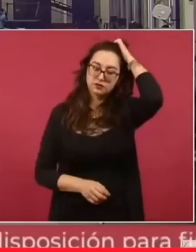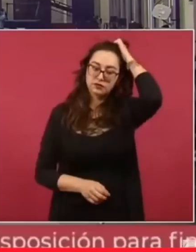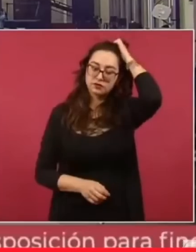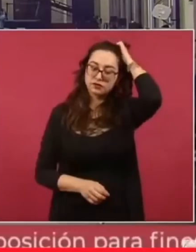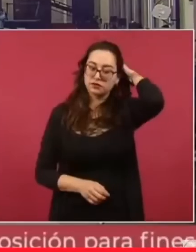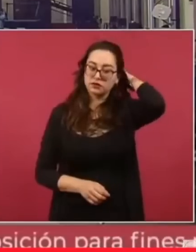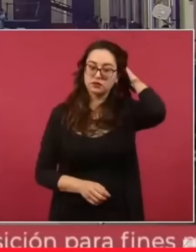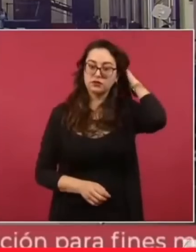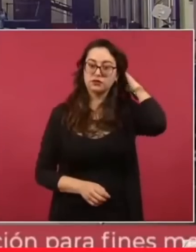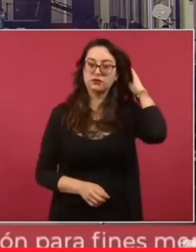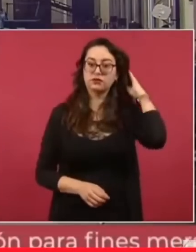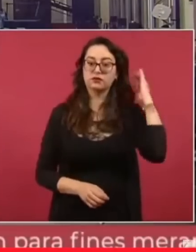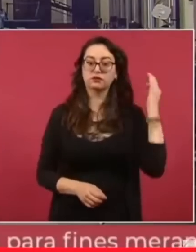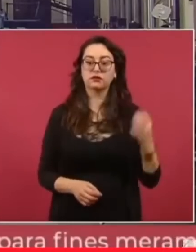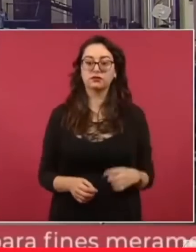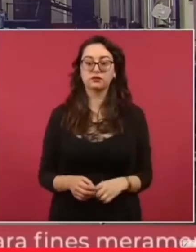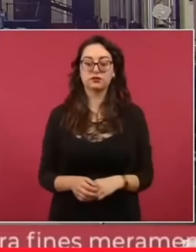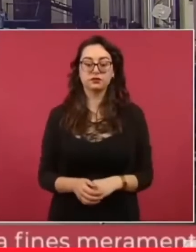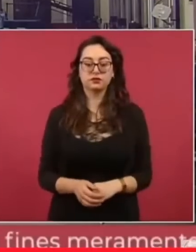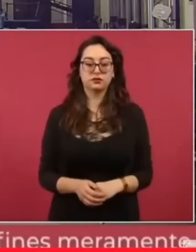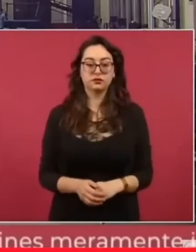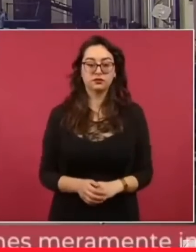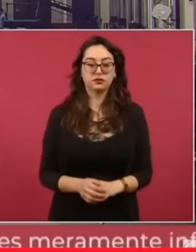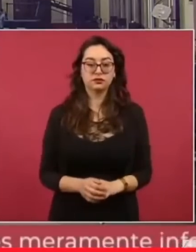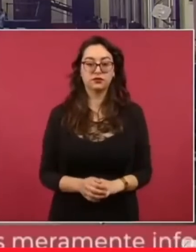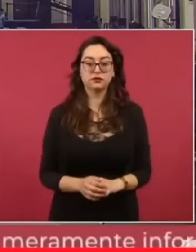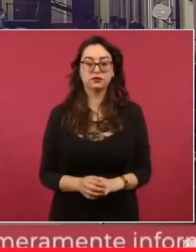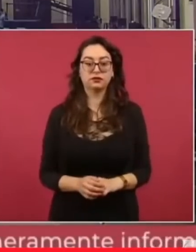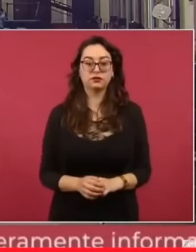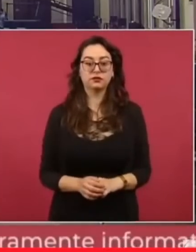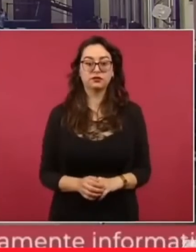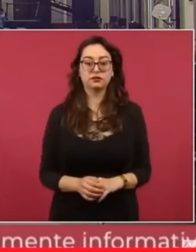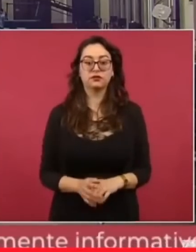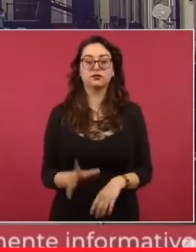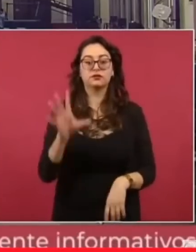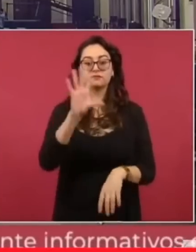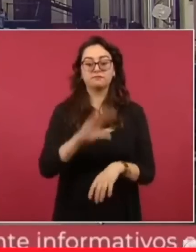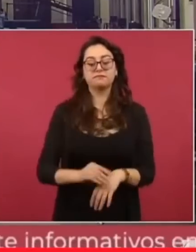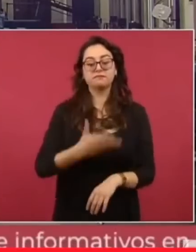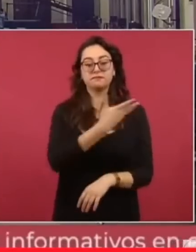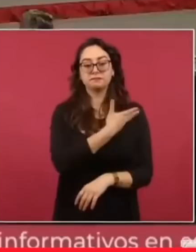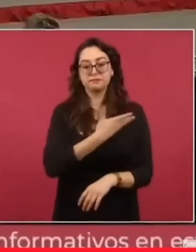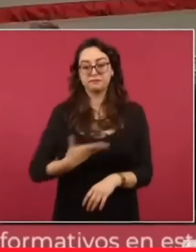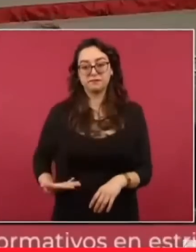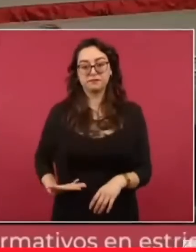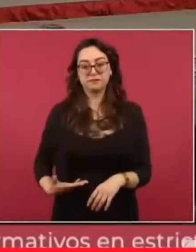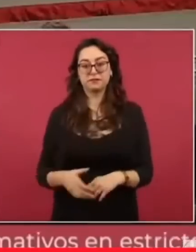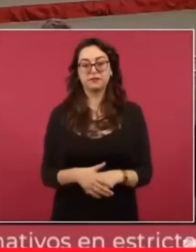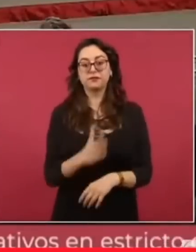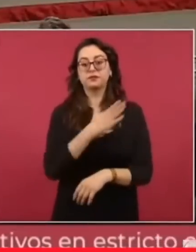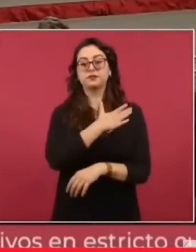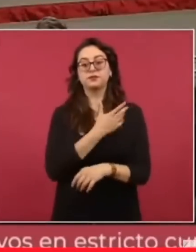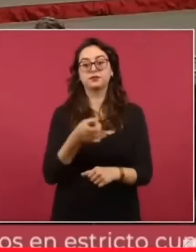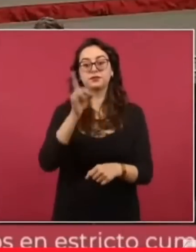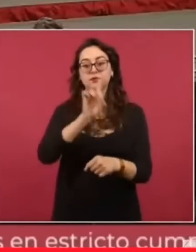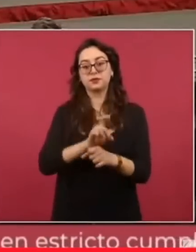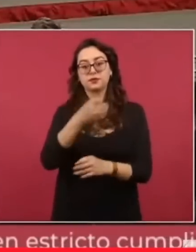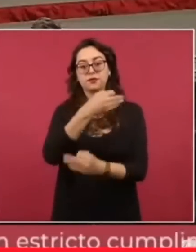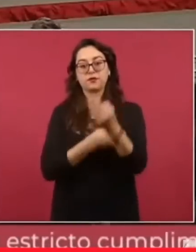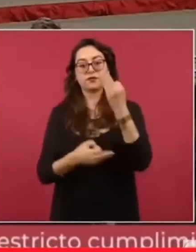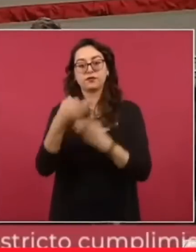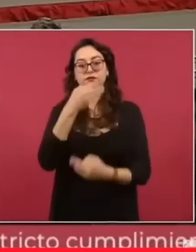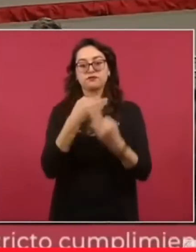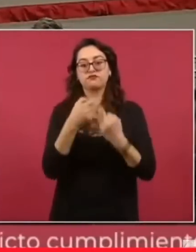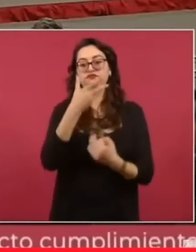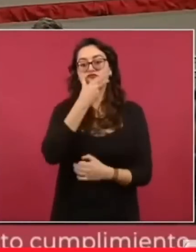y con su permiso señor presidente. Buenos días a todas, a todos